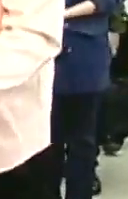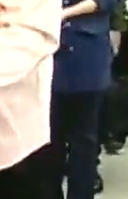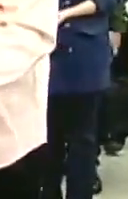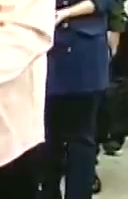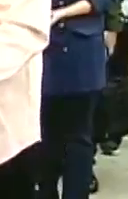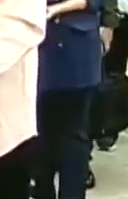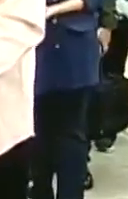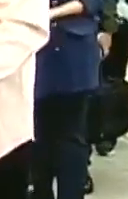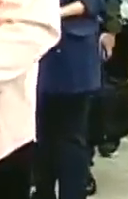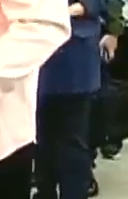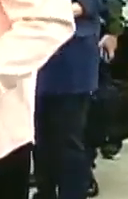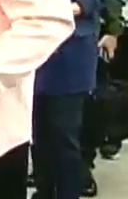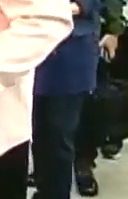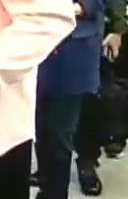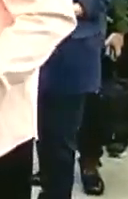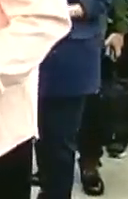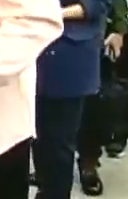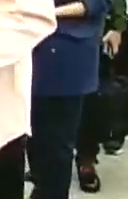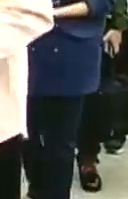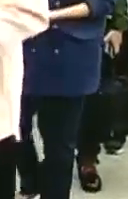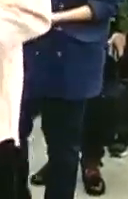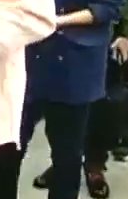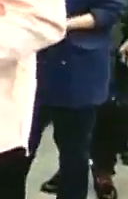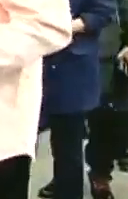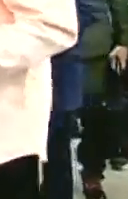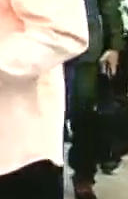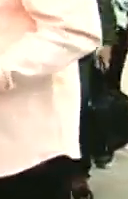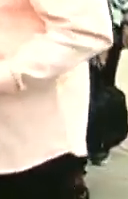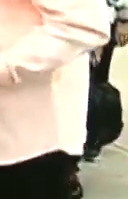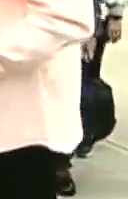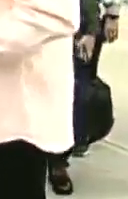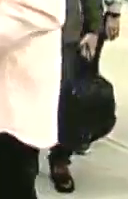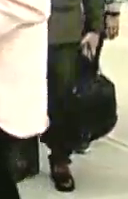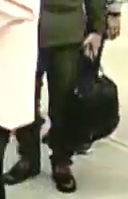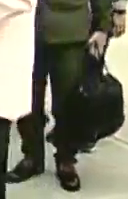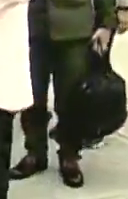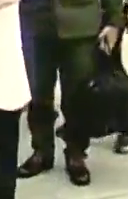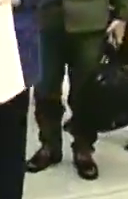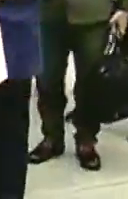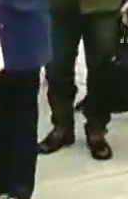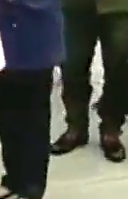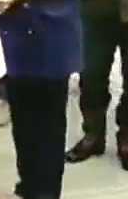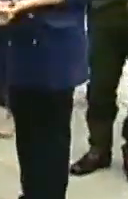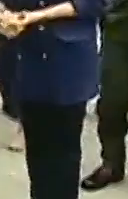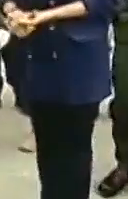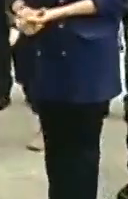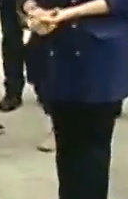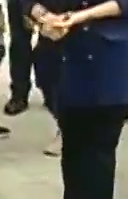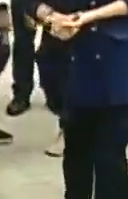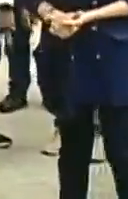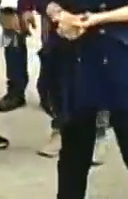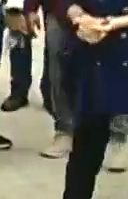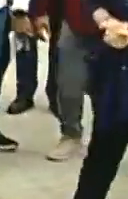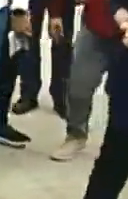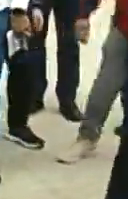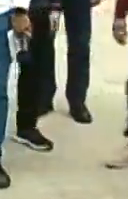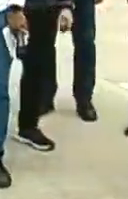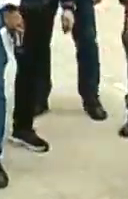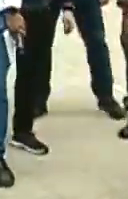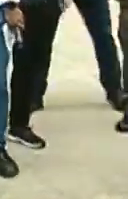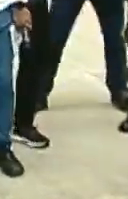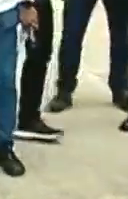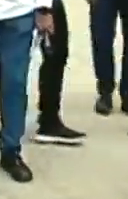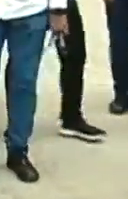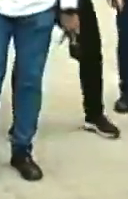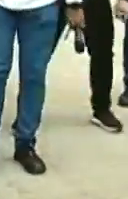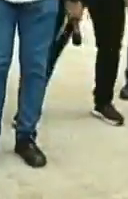lucha por la independencia de Venezuela continúa. Observamos en este momento al presidente de la República, Nicolás Maduro Moros, haciendo entrega de las llaves de estas